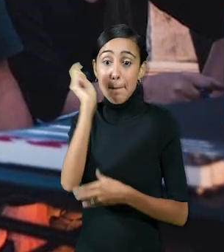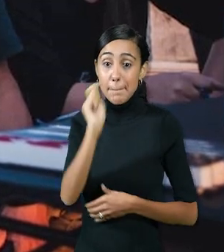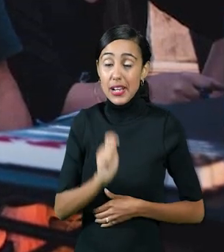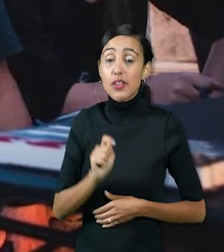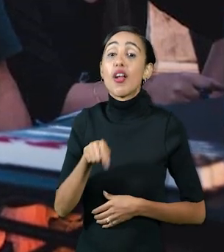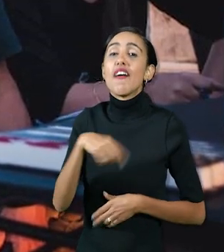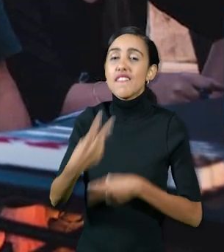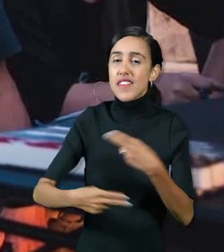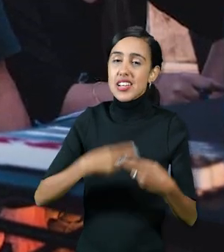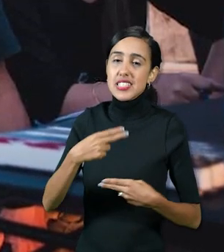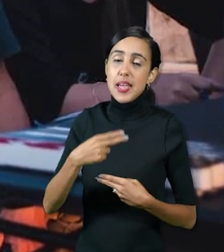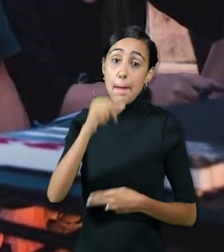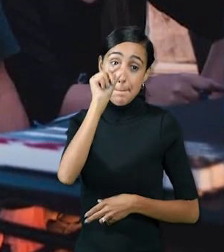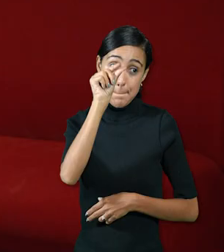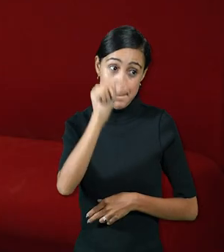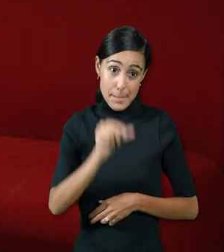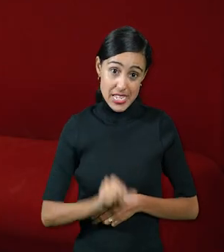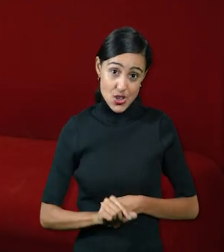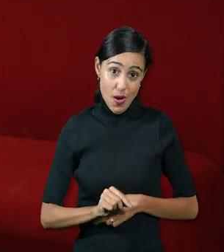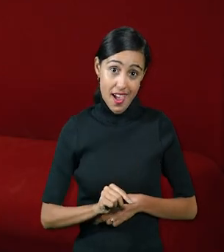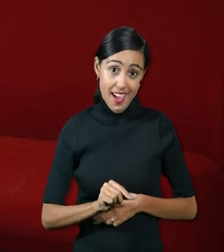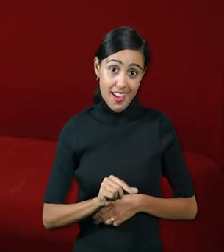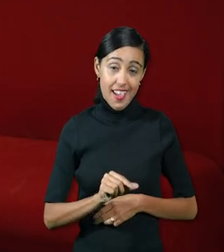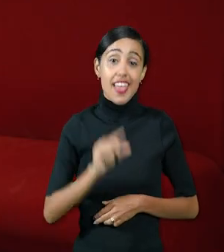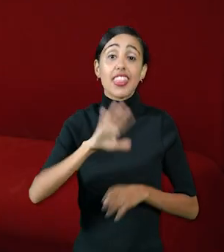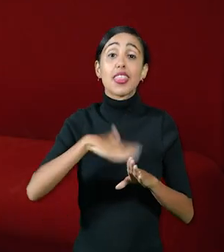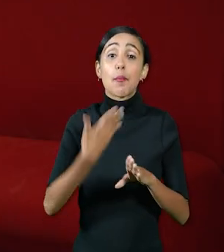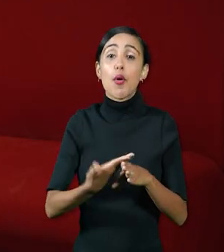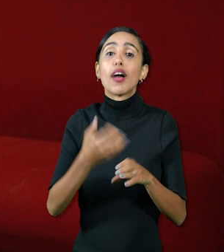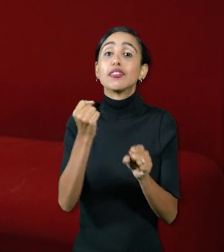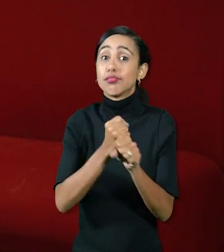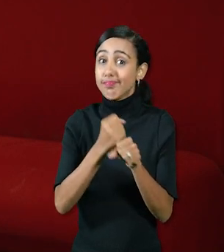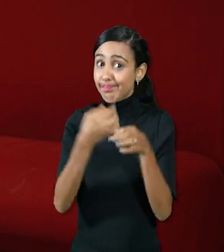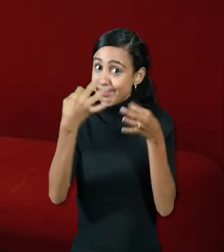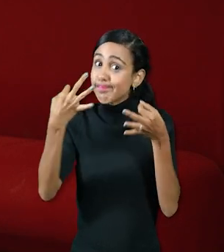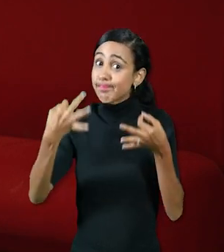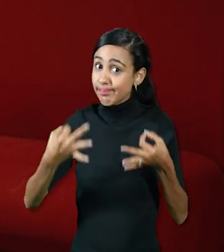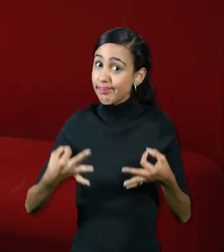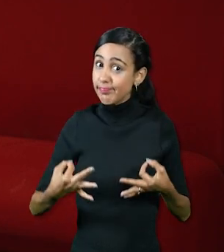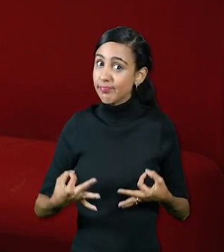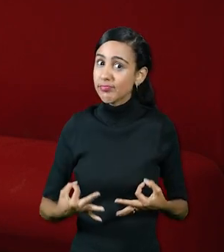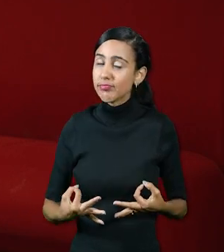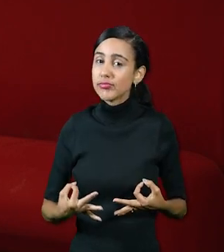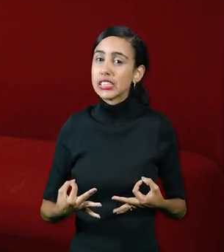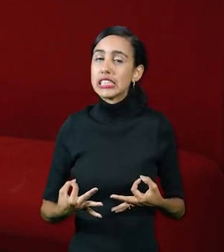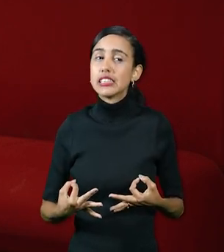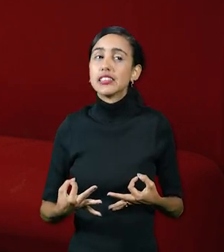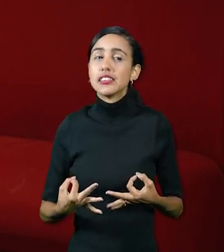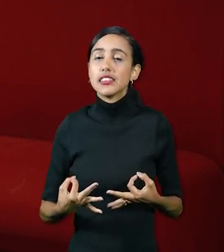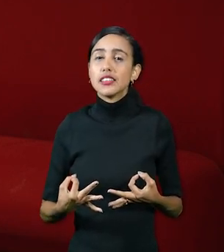interpretar los personajes Pero luego viene el trabajo verdaderamente más